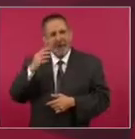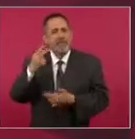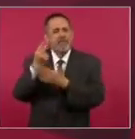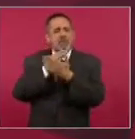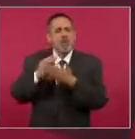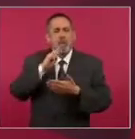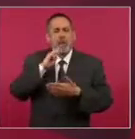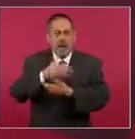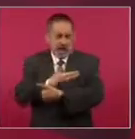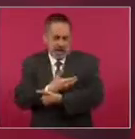alimenta a su hijo.